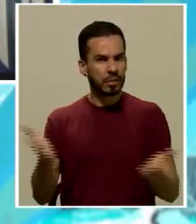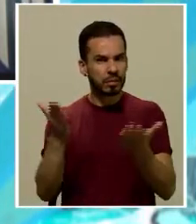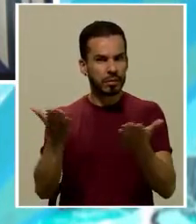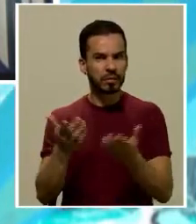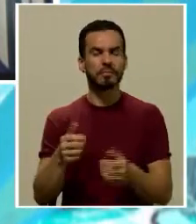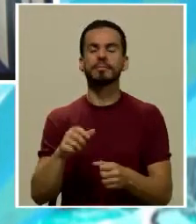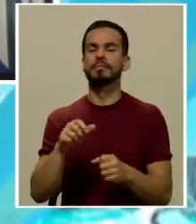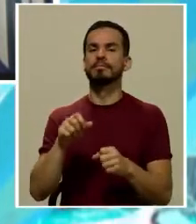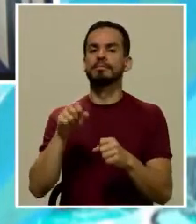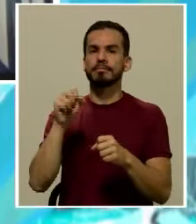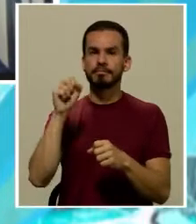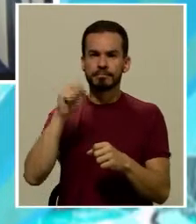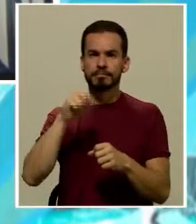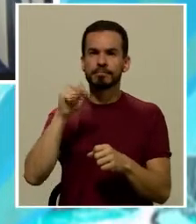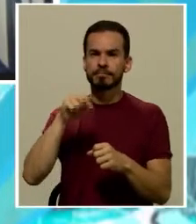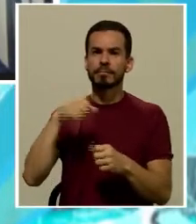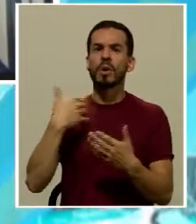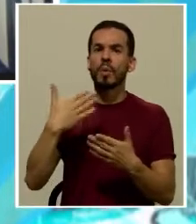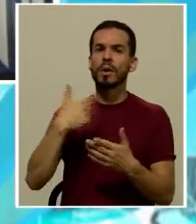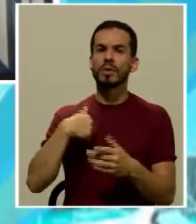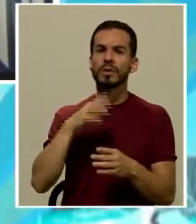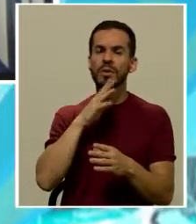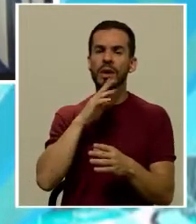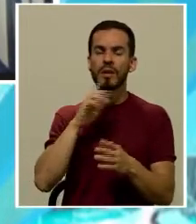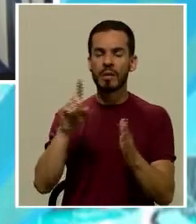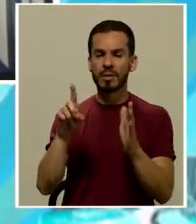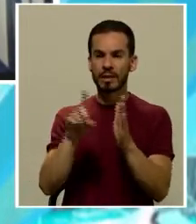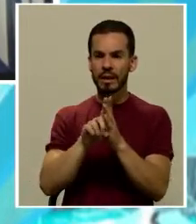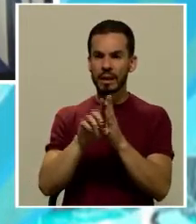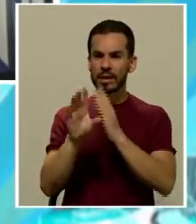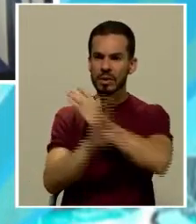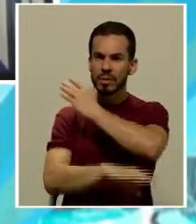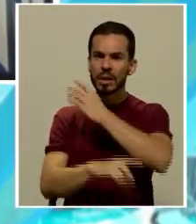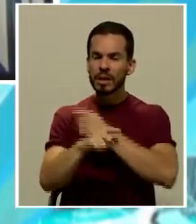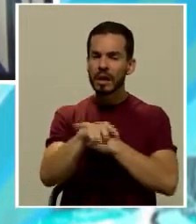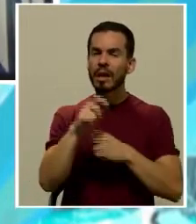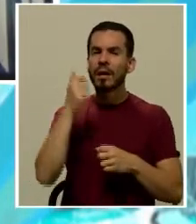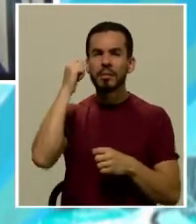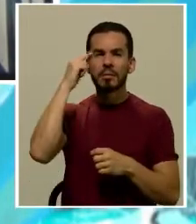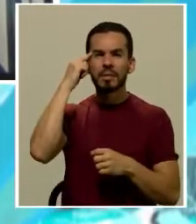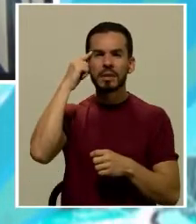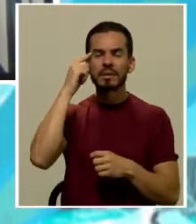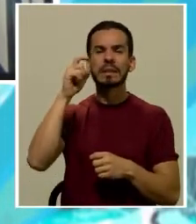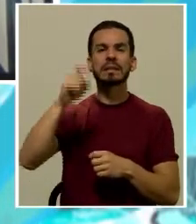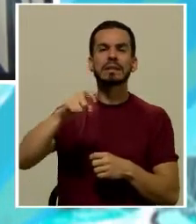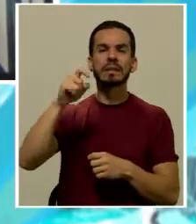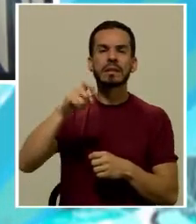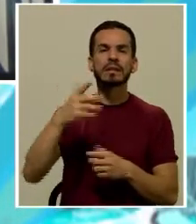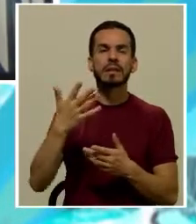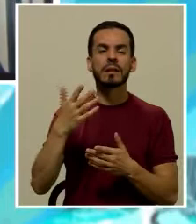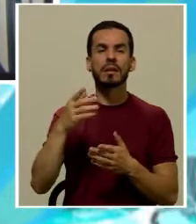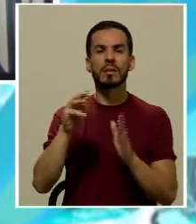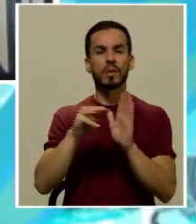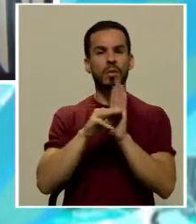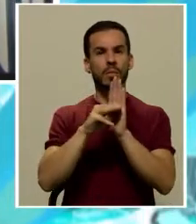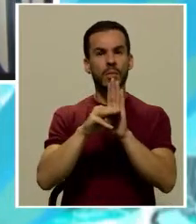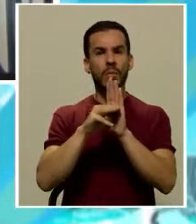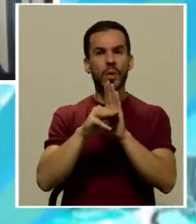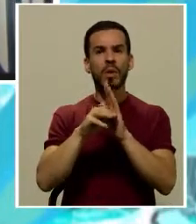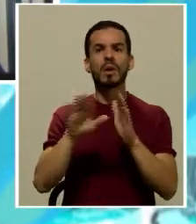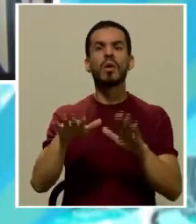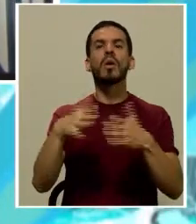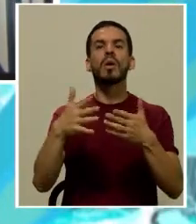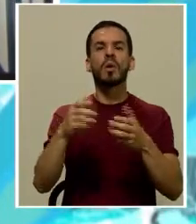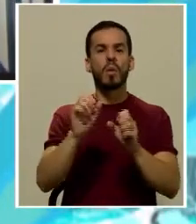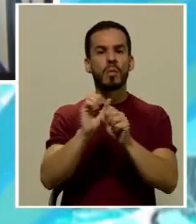Por supuesto, cuando nosotros hablamos de derecho penal, siempre tenemos que pensar necesariamente en modelos de ejercicio